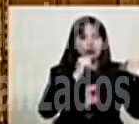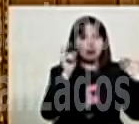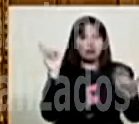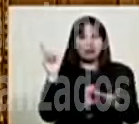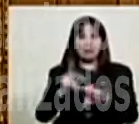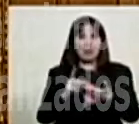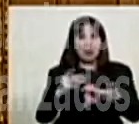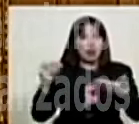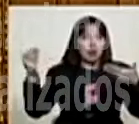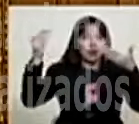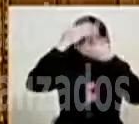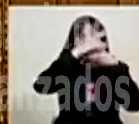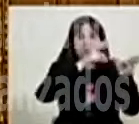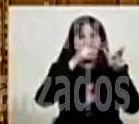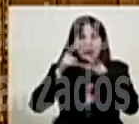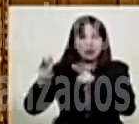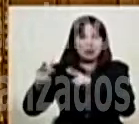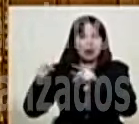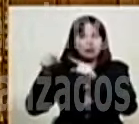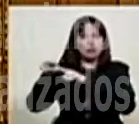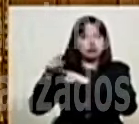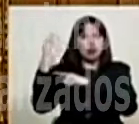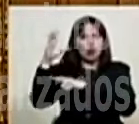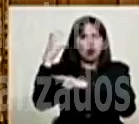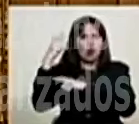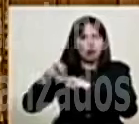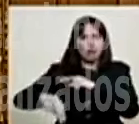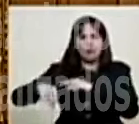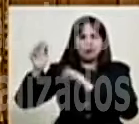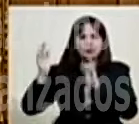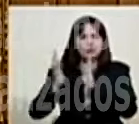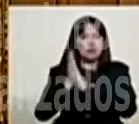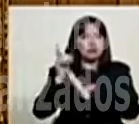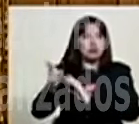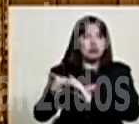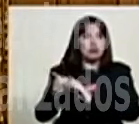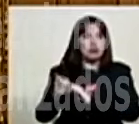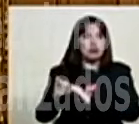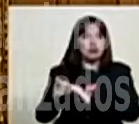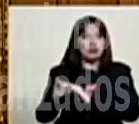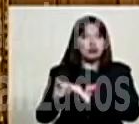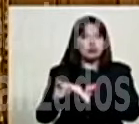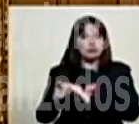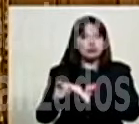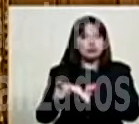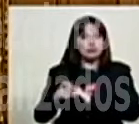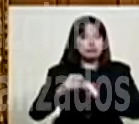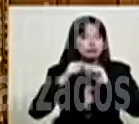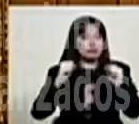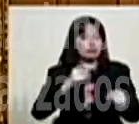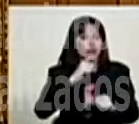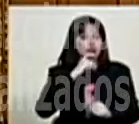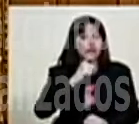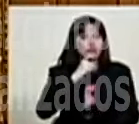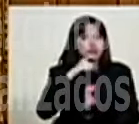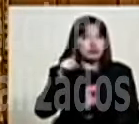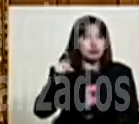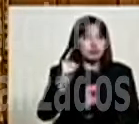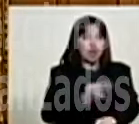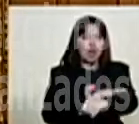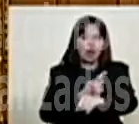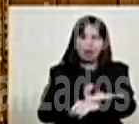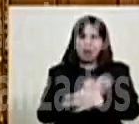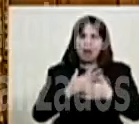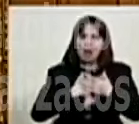presencia paramilitar. De todo el norte de Santander. Es brutal. Mis hermanos de